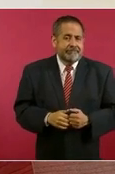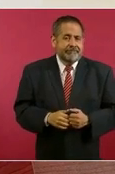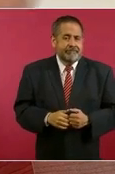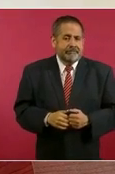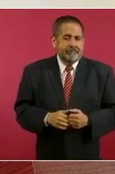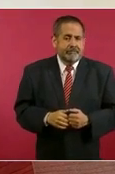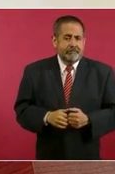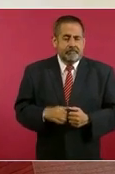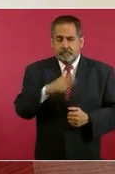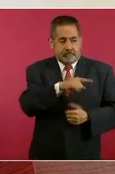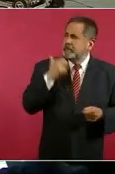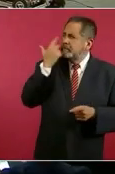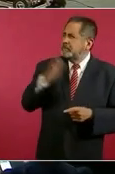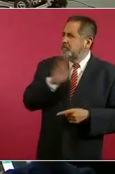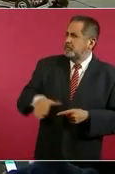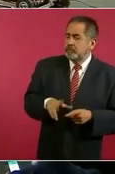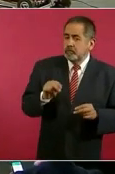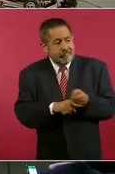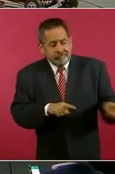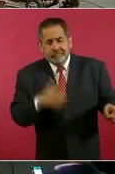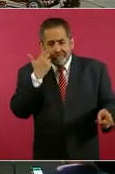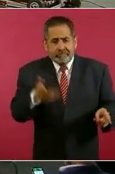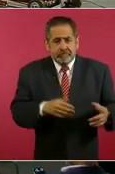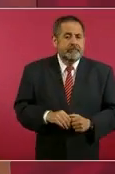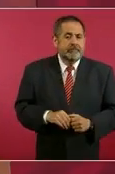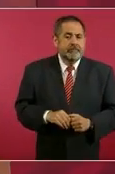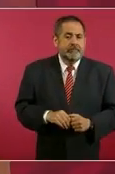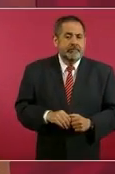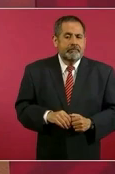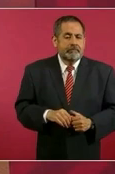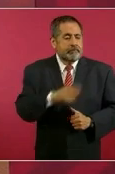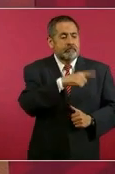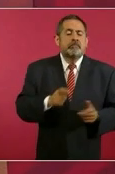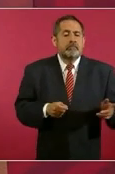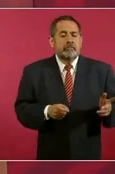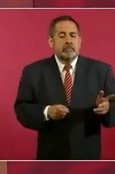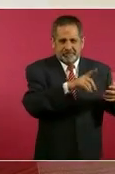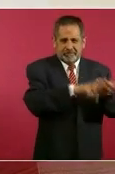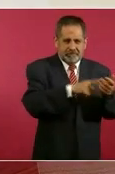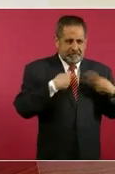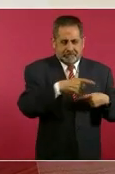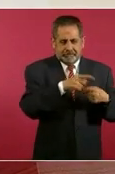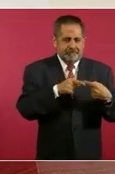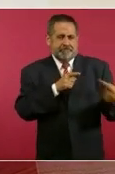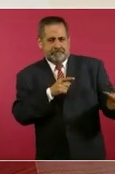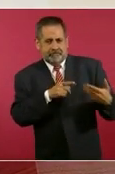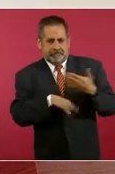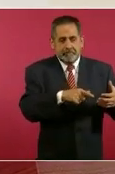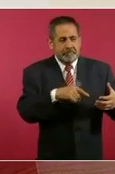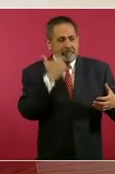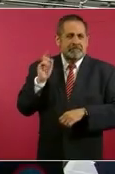Porque es lo más irracional que puede haber. Pero en efecto, cuando la pandemia, lo que deseaban estos adversarios nuestros,